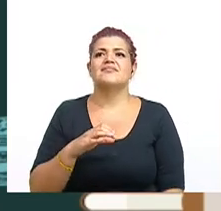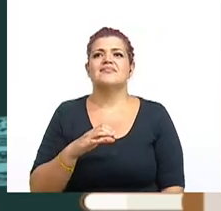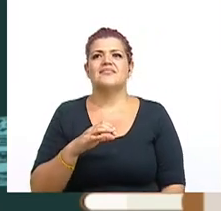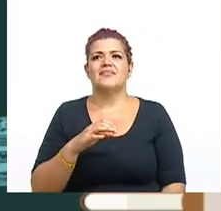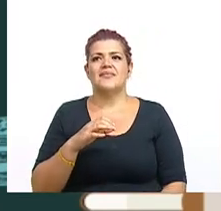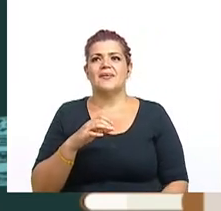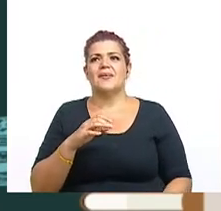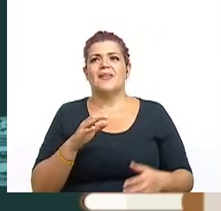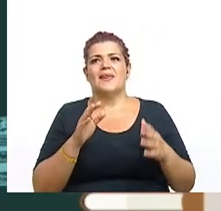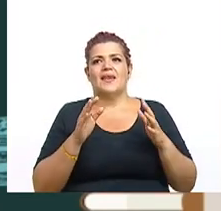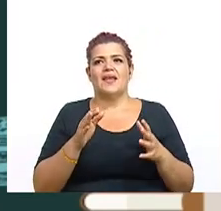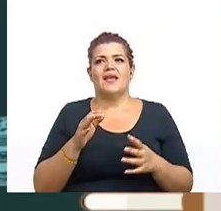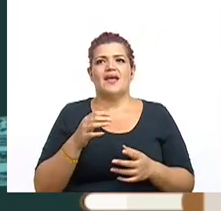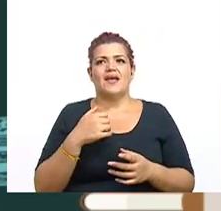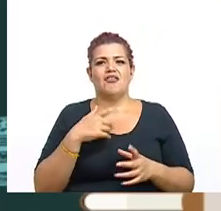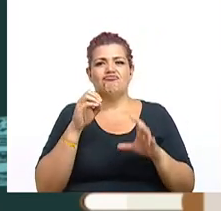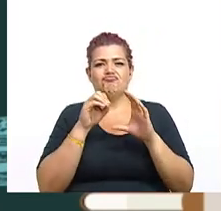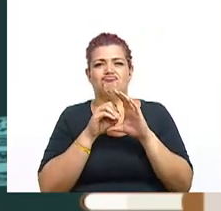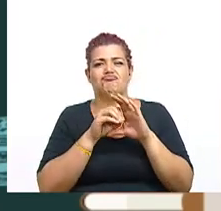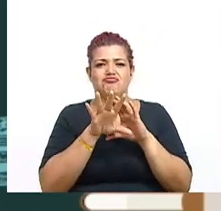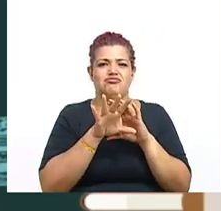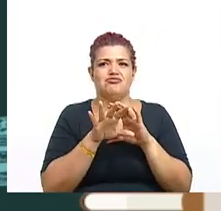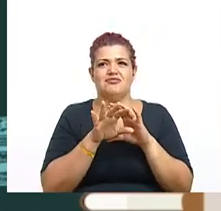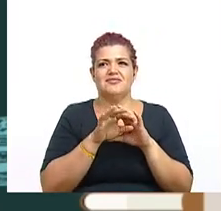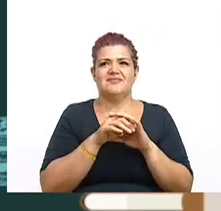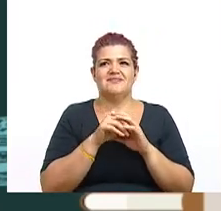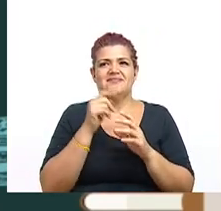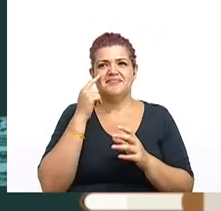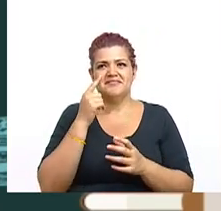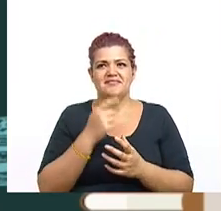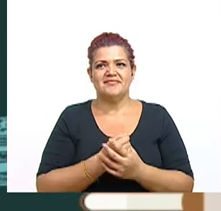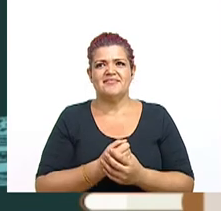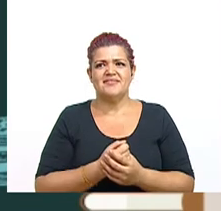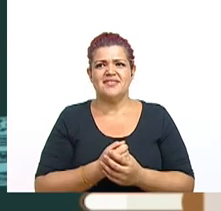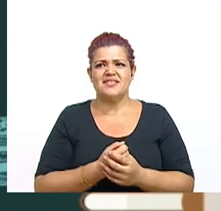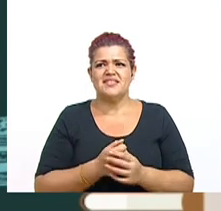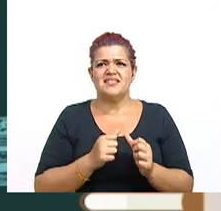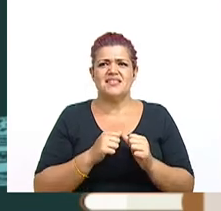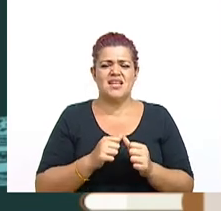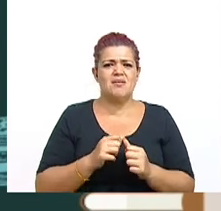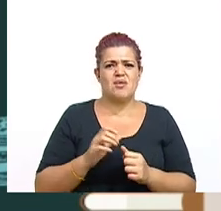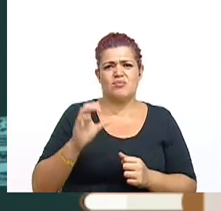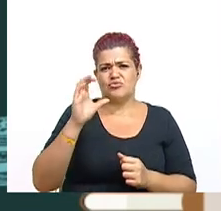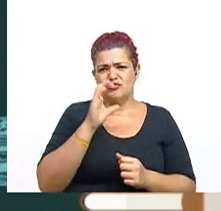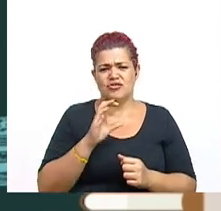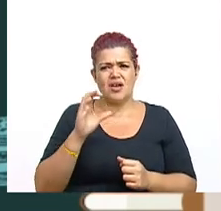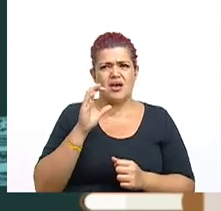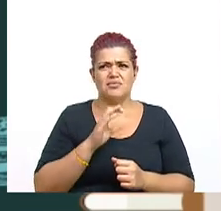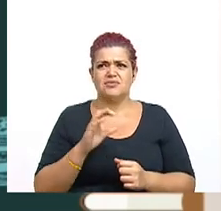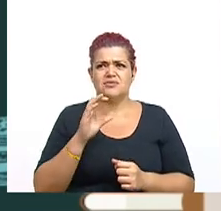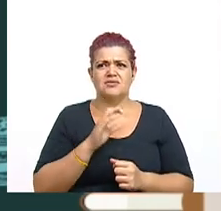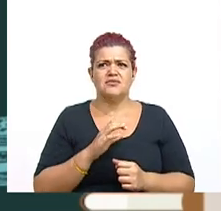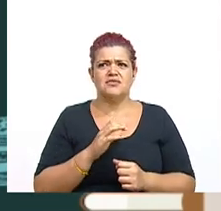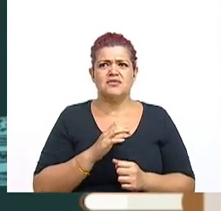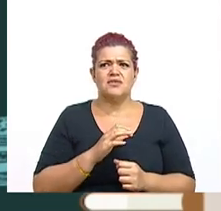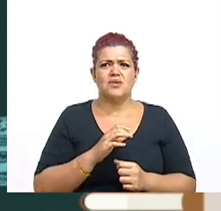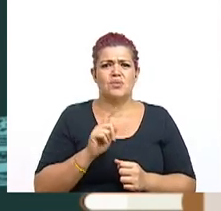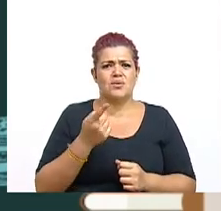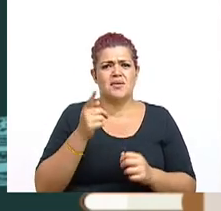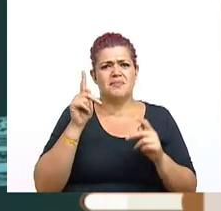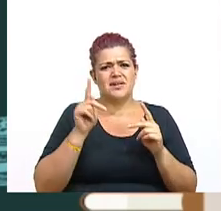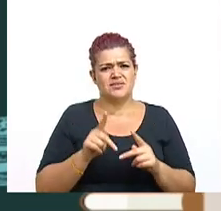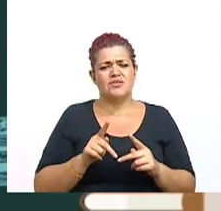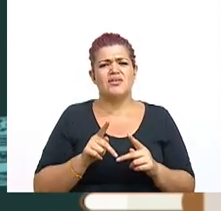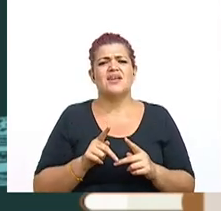sección El Influencer. ¿Qué tal? Siempre buscamos o a menudo buscamos una persona